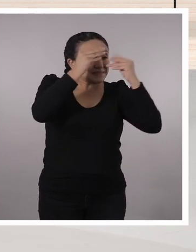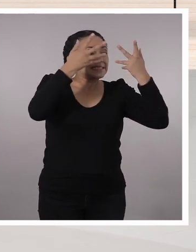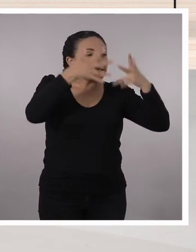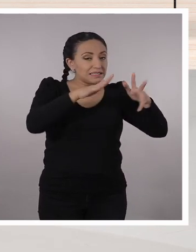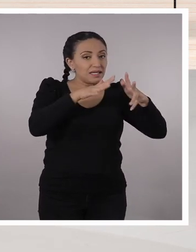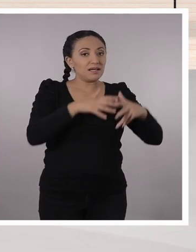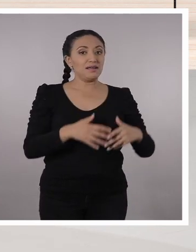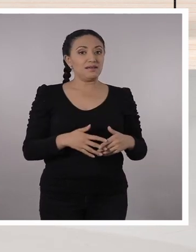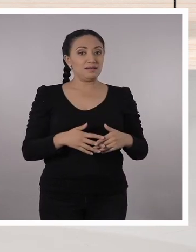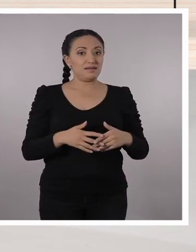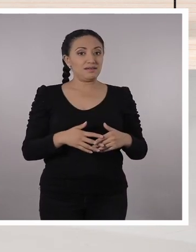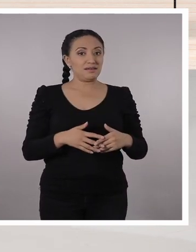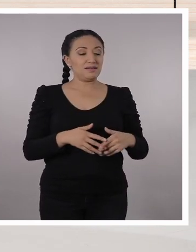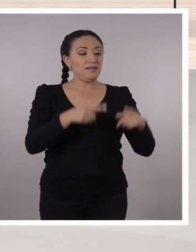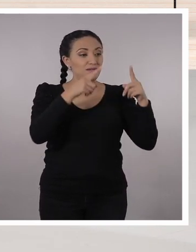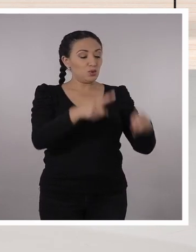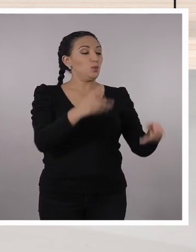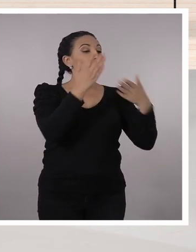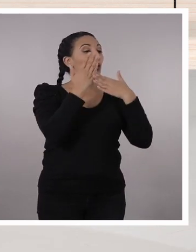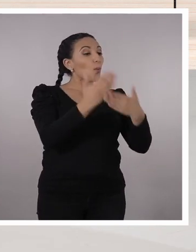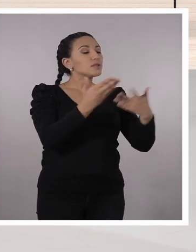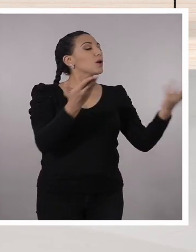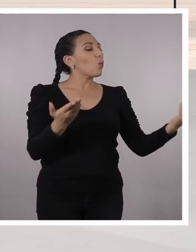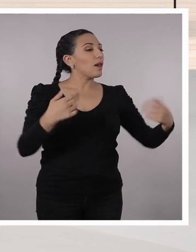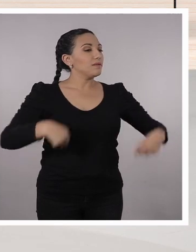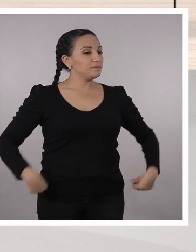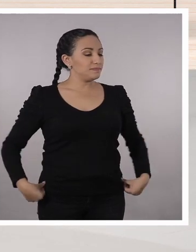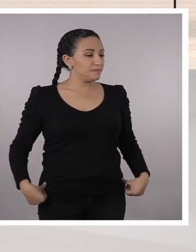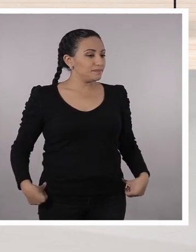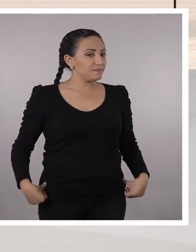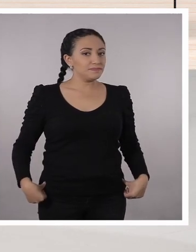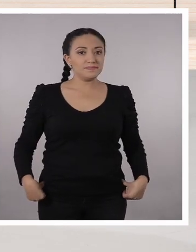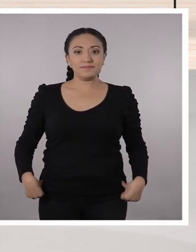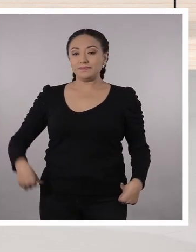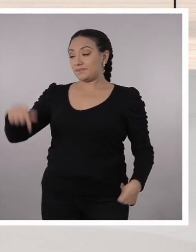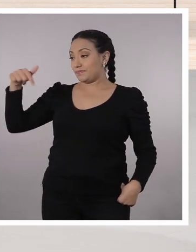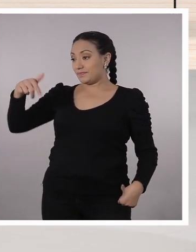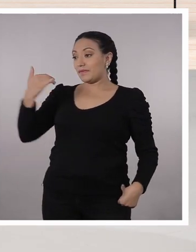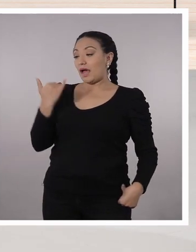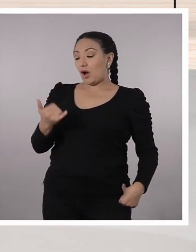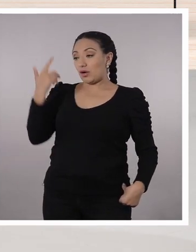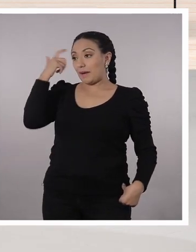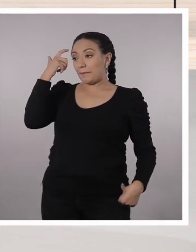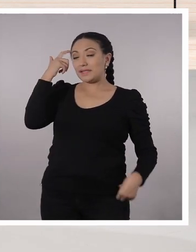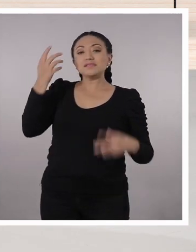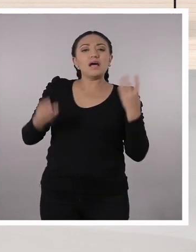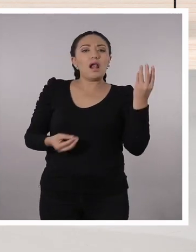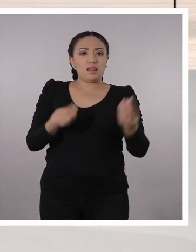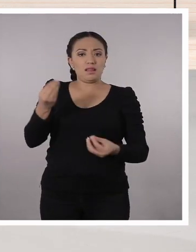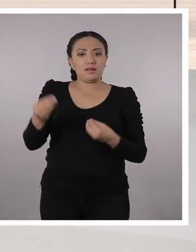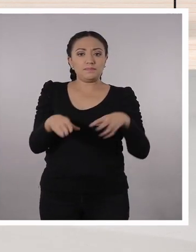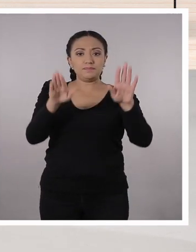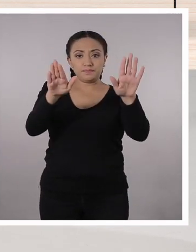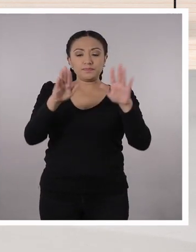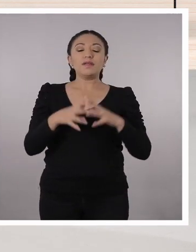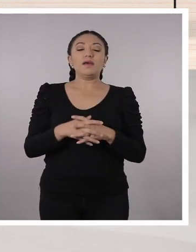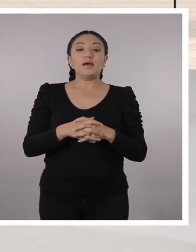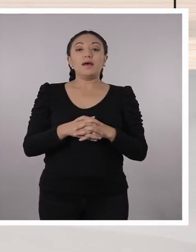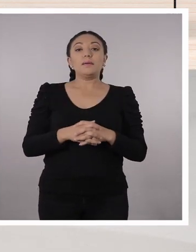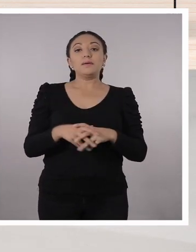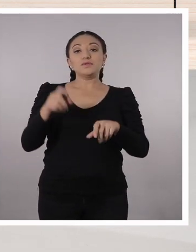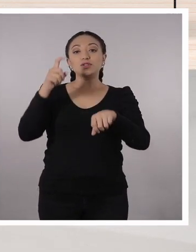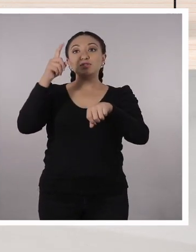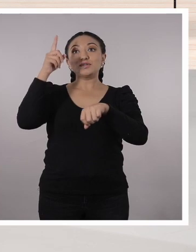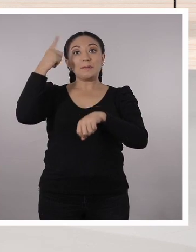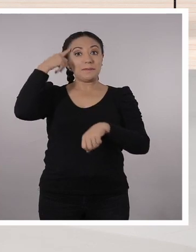los conocimientos que tenemos? ¿Qué nos puede proponer, profe? Muy bien, Nelly. Es hora de reflexionar en lo que hemos aprendido, así que les traje